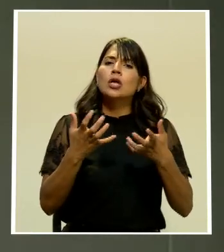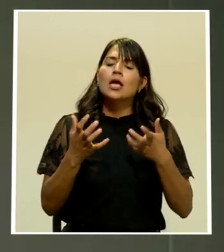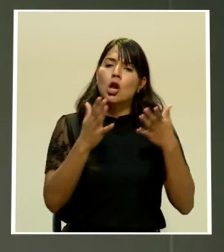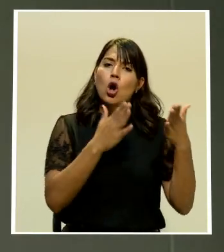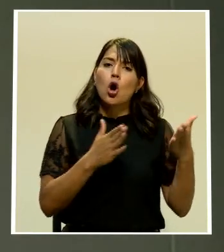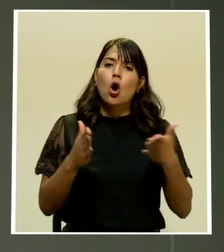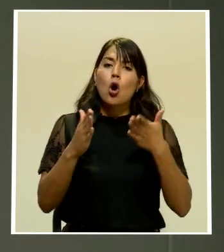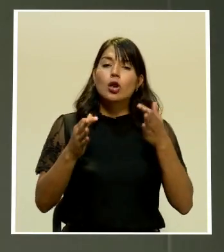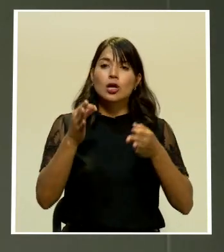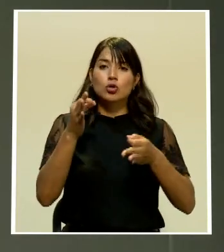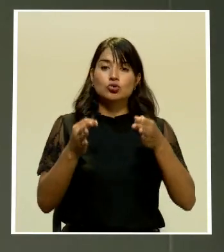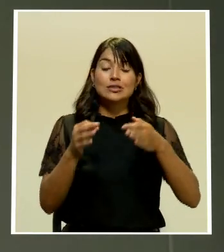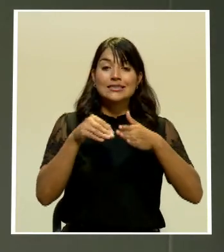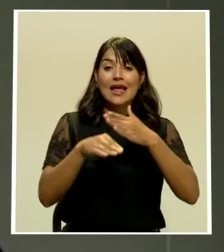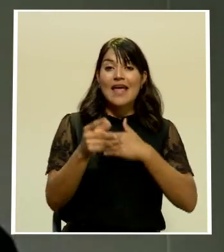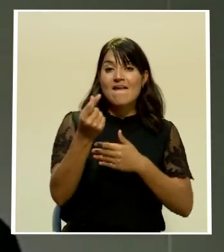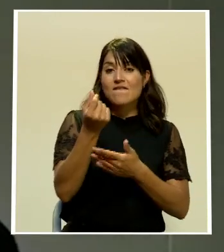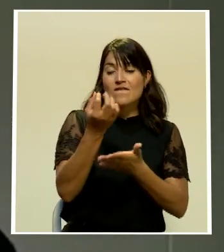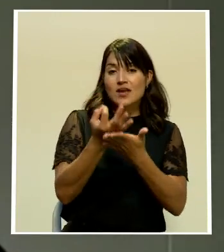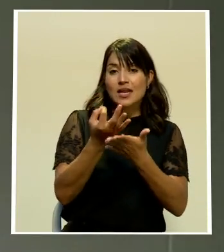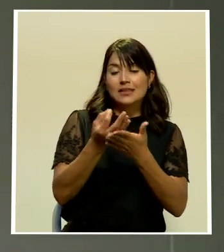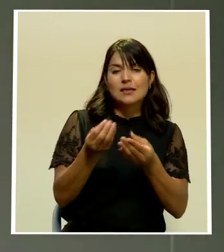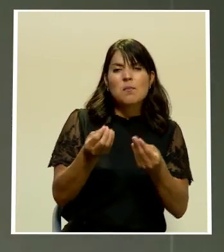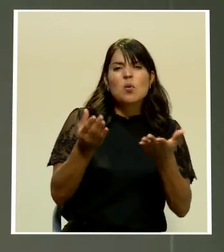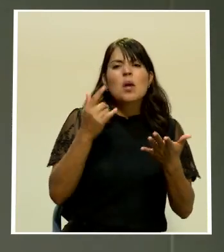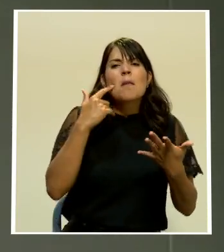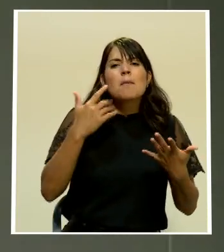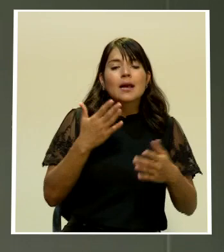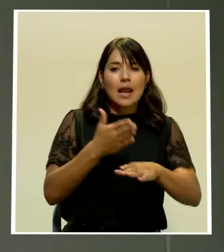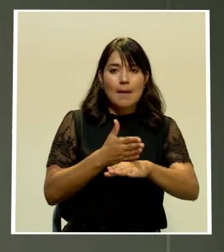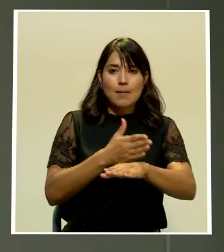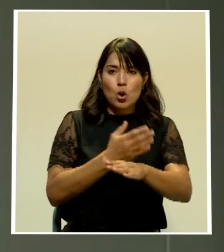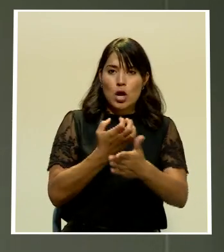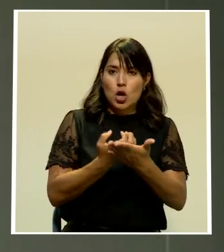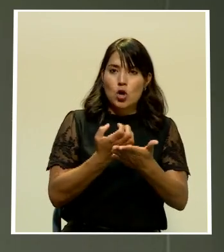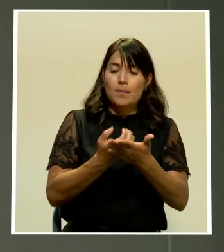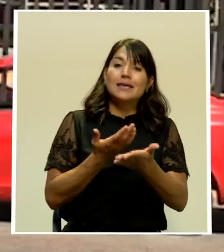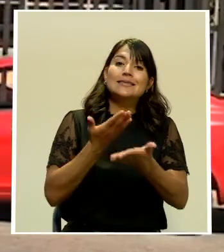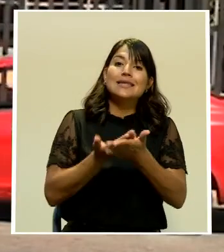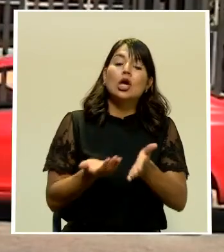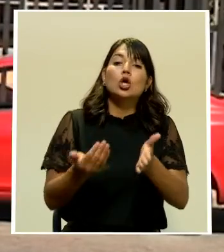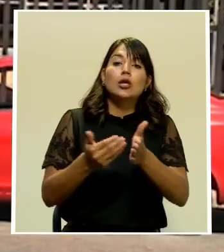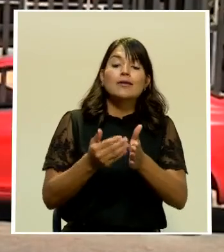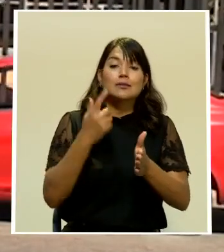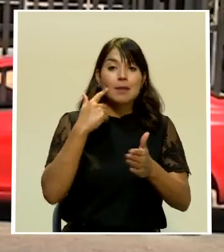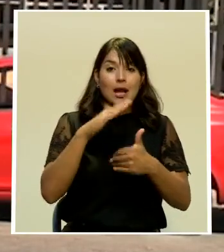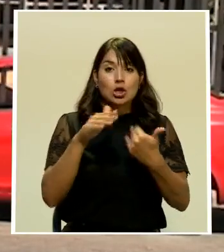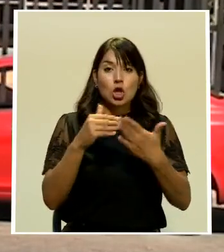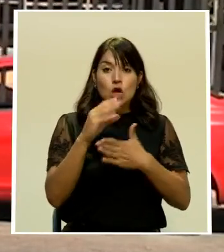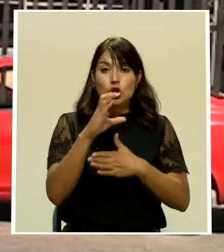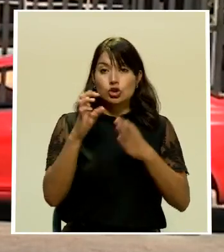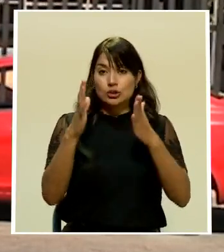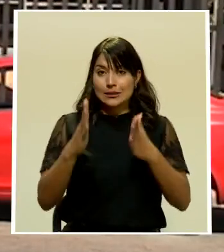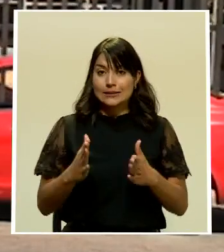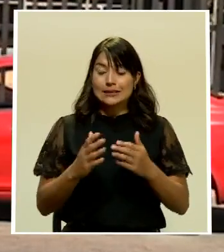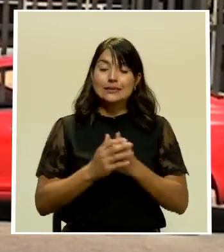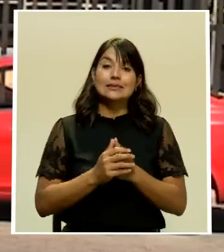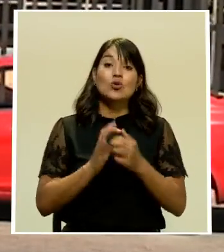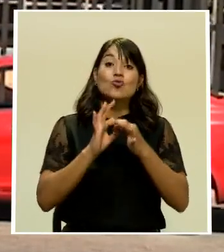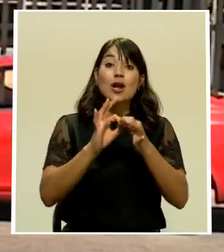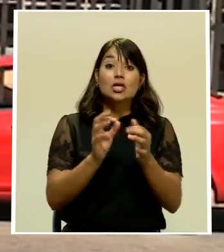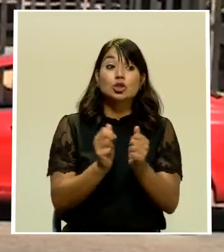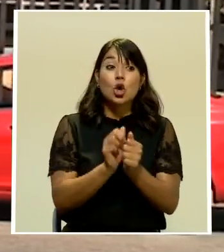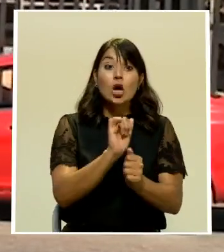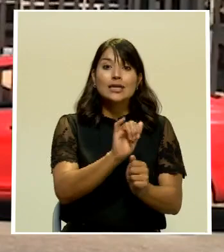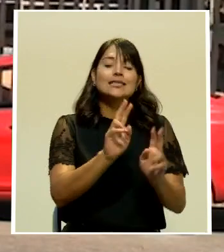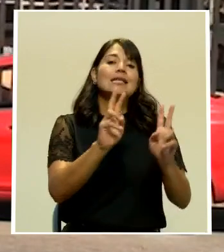justicia en las finanzas públicas para que la prosperidad regrese a todos los costarricenses. Precisamente sobre este tema, la